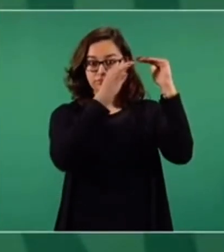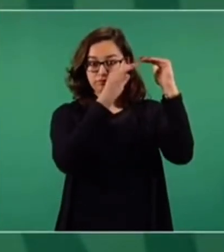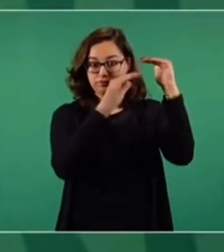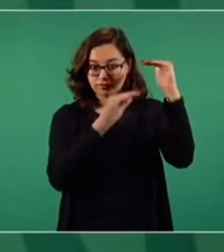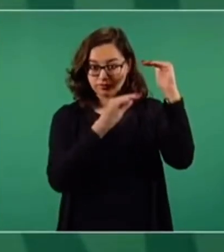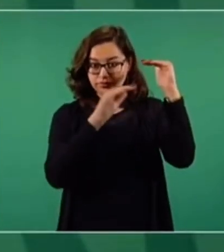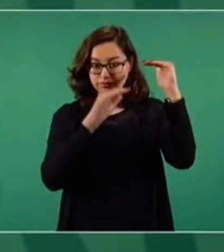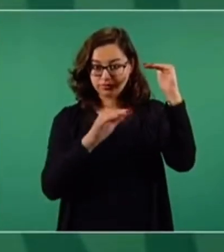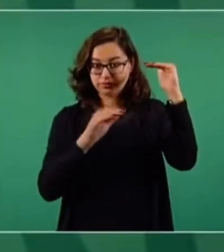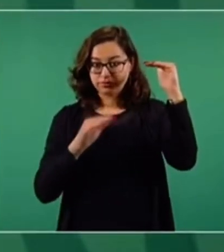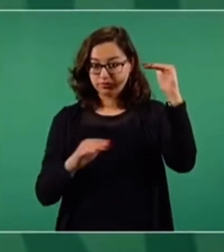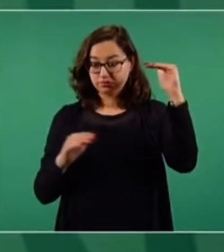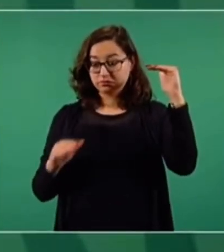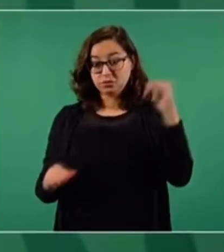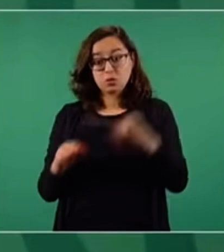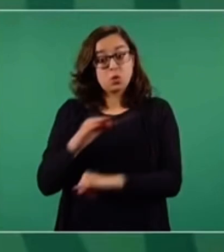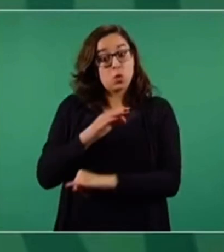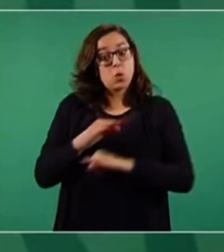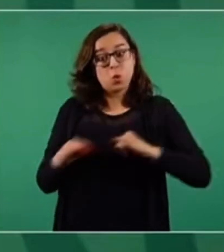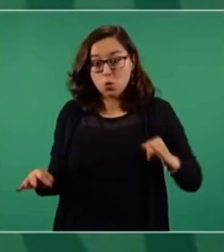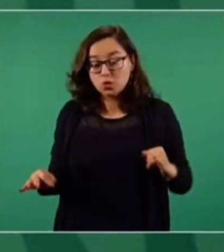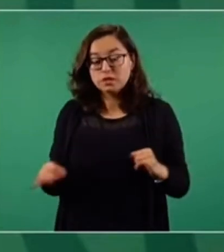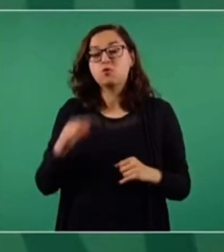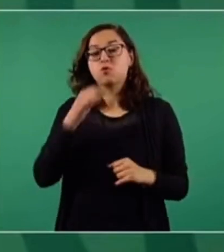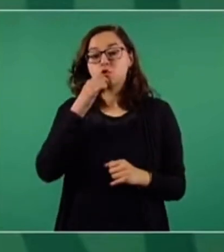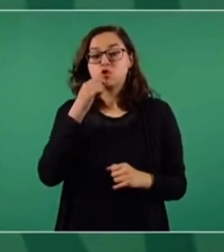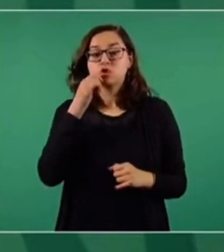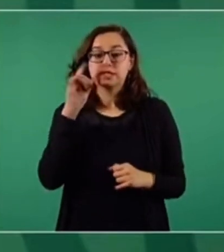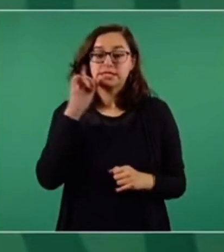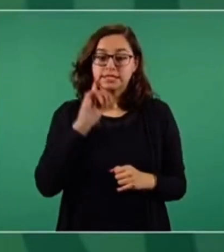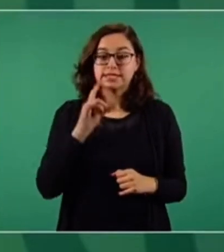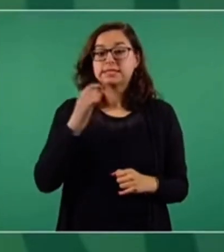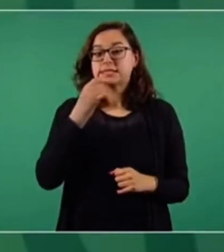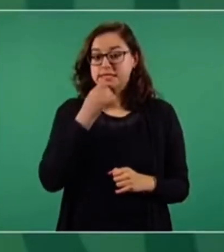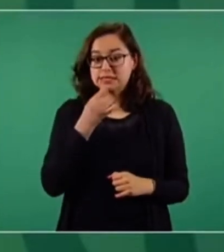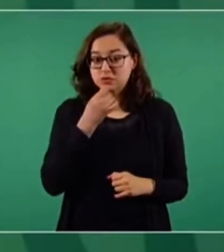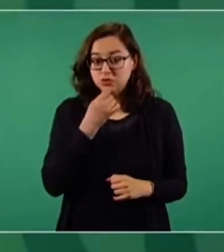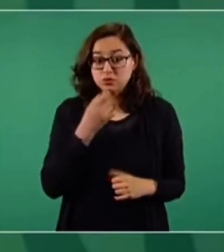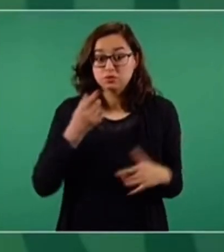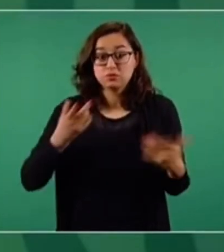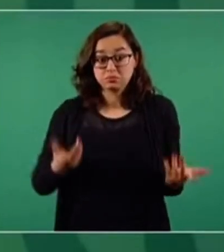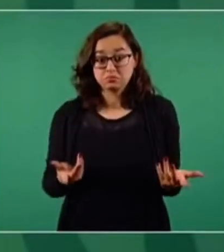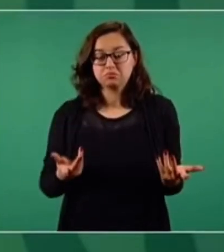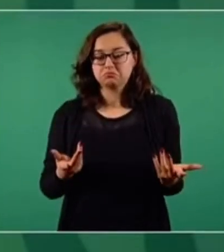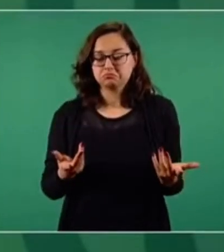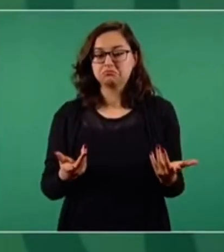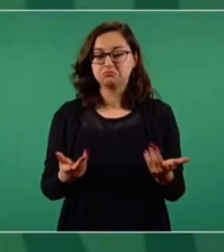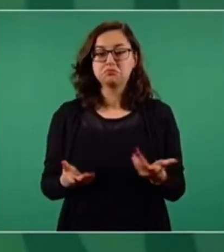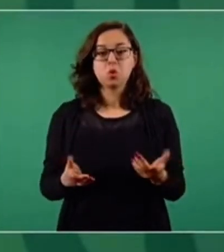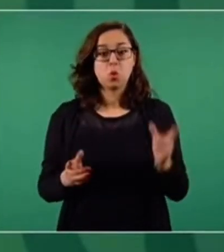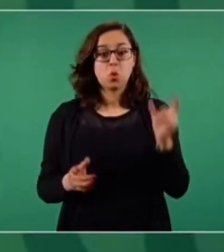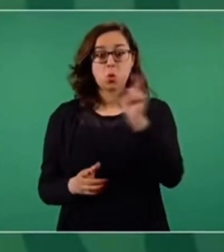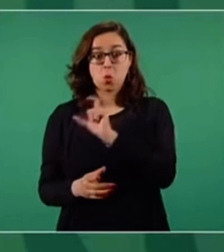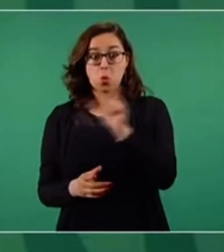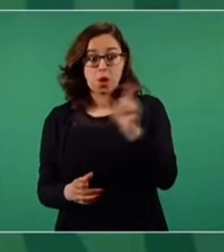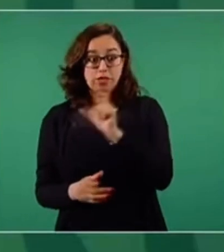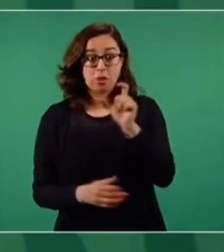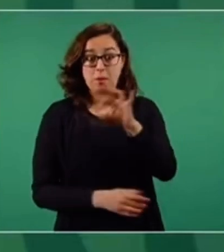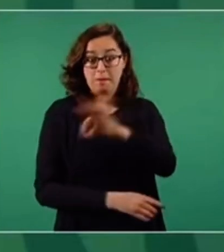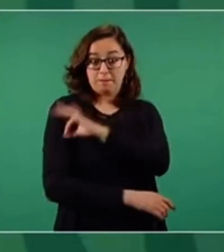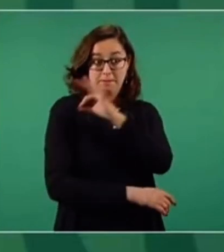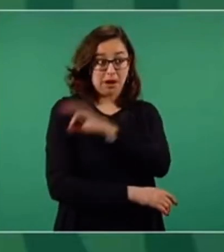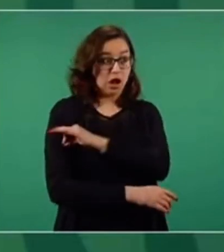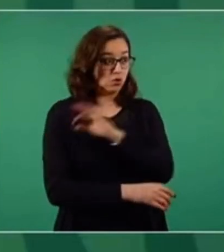este grupo de niñas, niños que tienen enfermedades crónicas. Y en ese momento incorporaríamos en paralelo